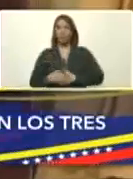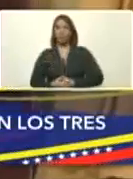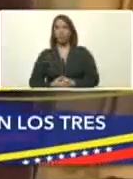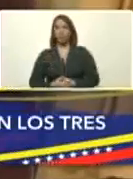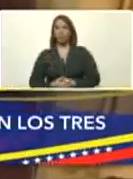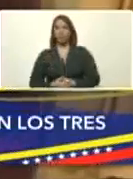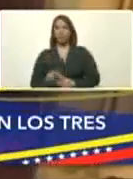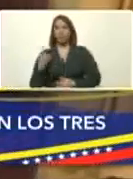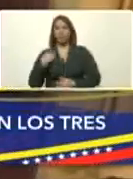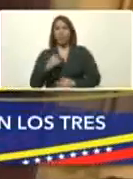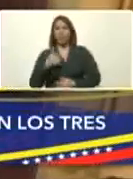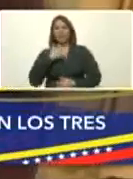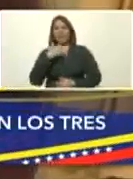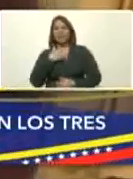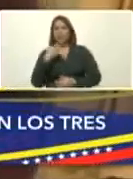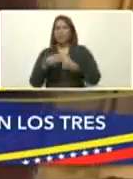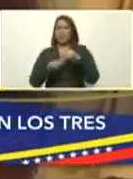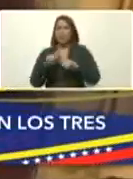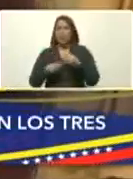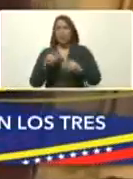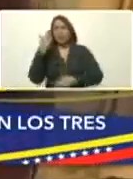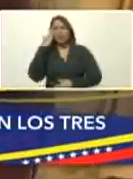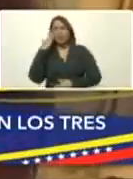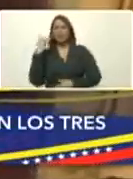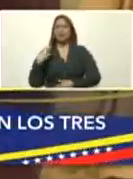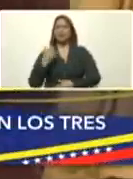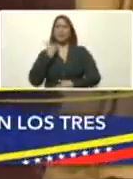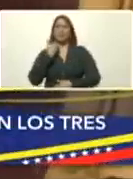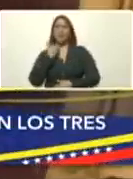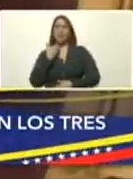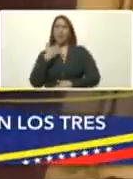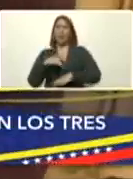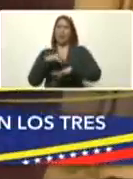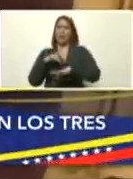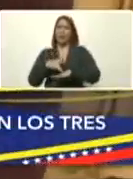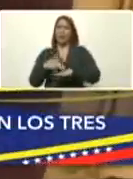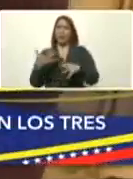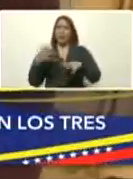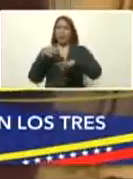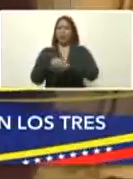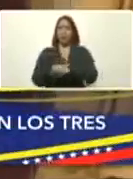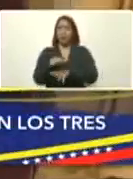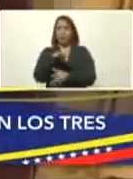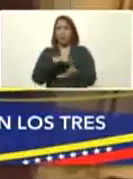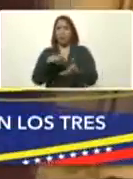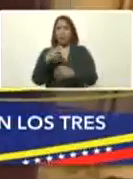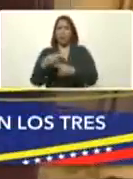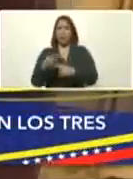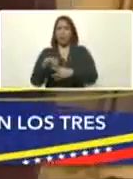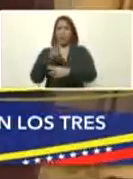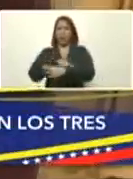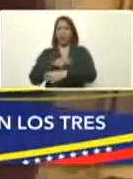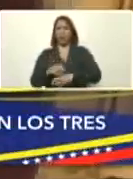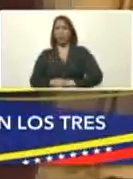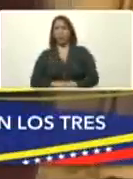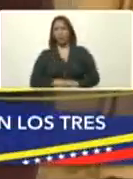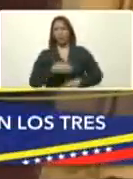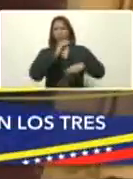Si tengo síntomas, ¿qué hago? Si sé que tengo una enfermedad grave asociada, una condición de riesgo. Tengo que consultar